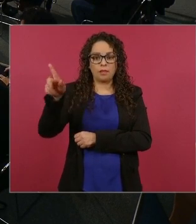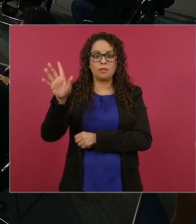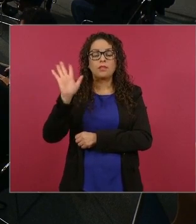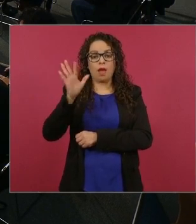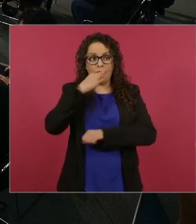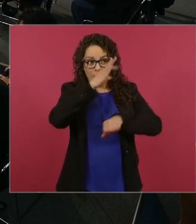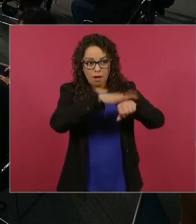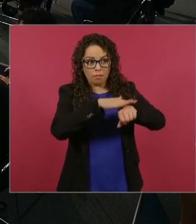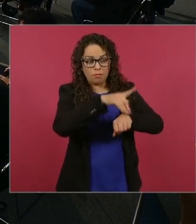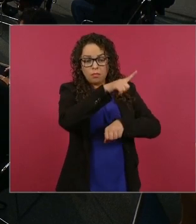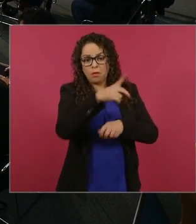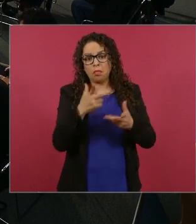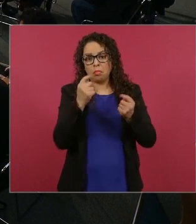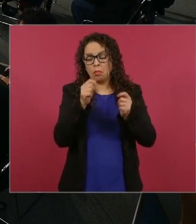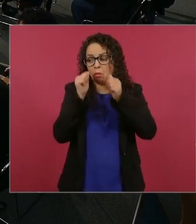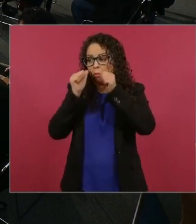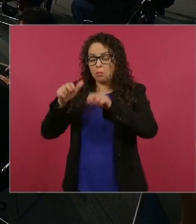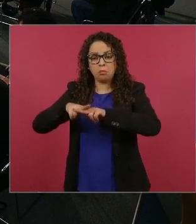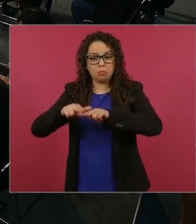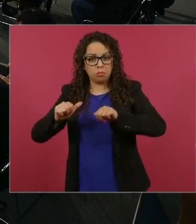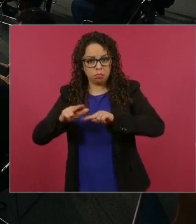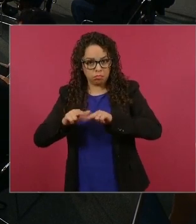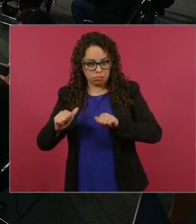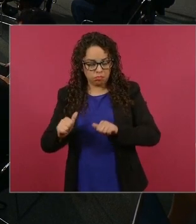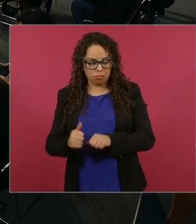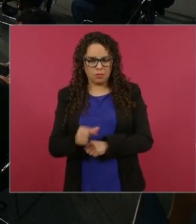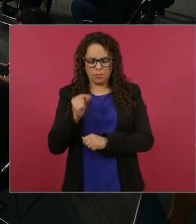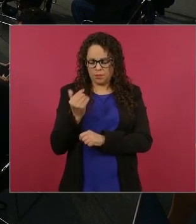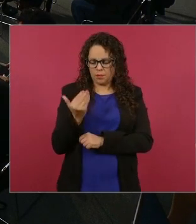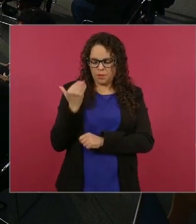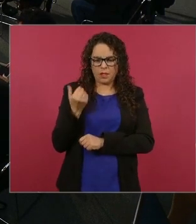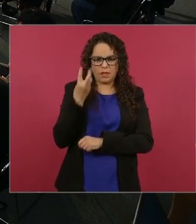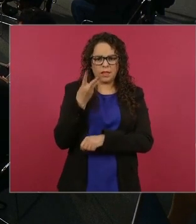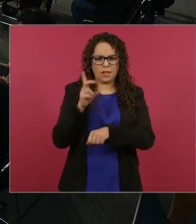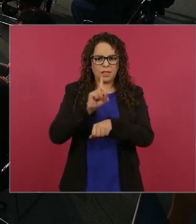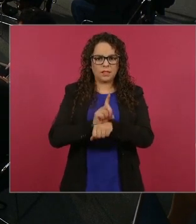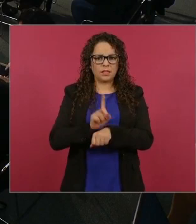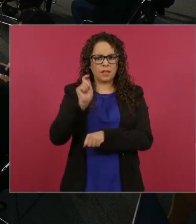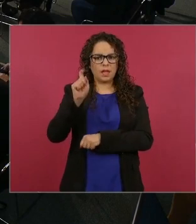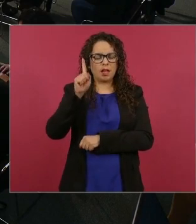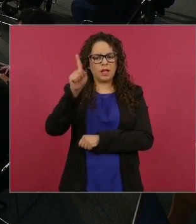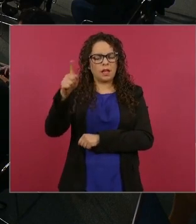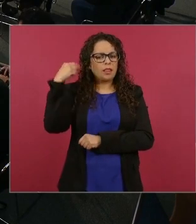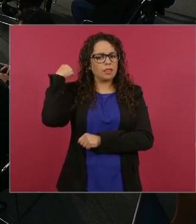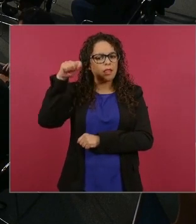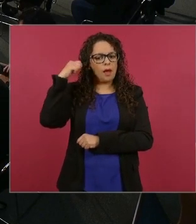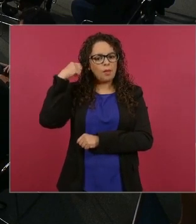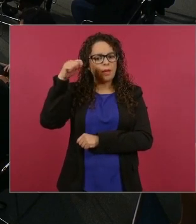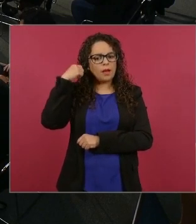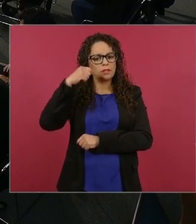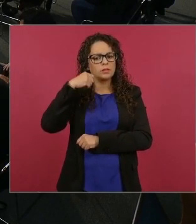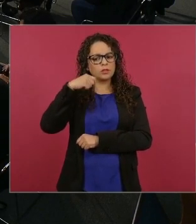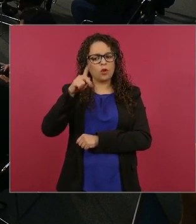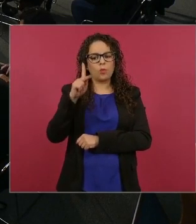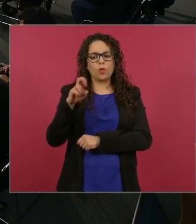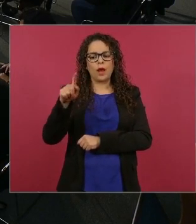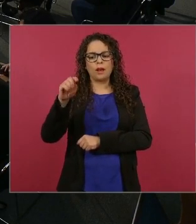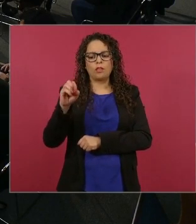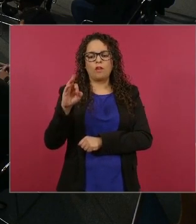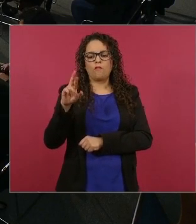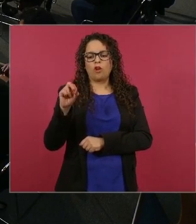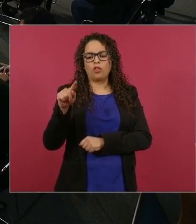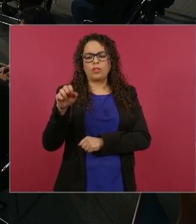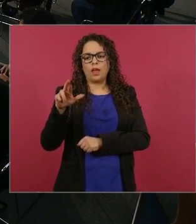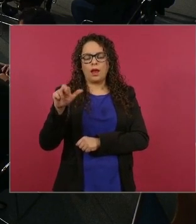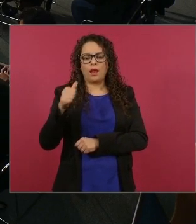hace tres días el comité reactivación del puerto de la frontera Tabasco le envía una carta en la que